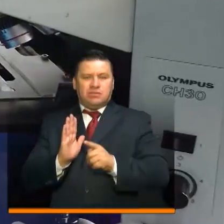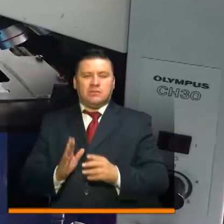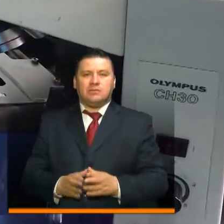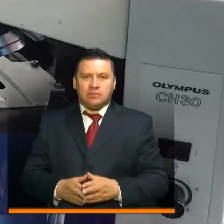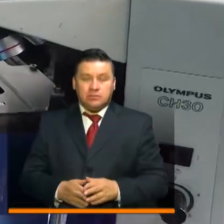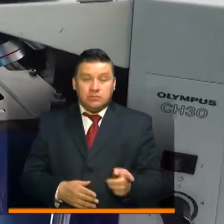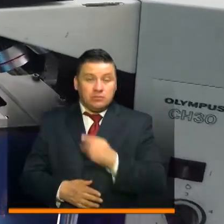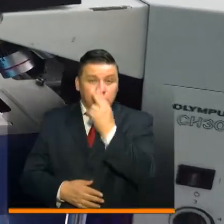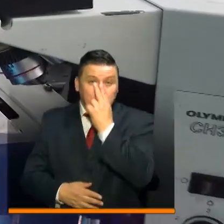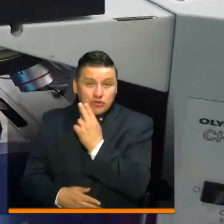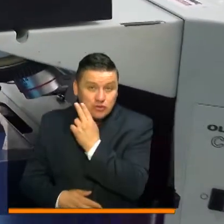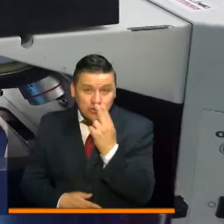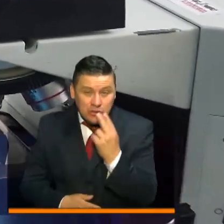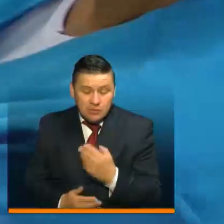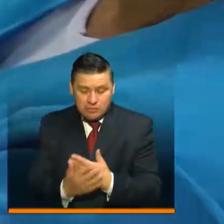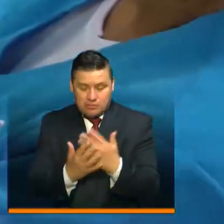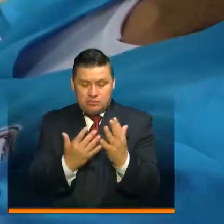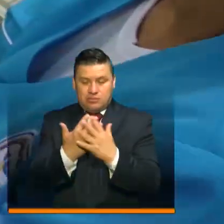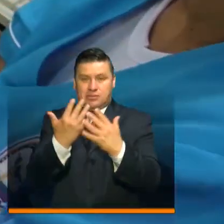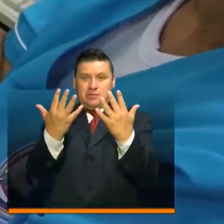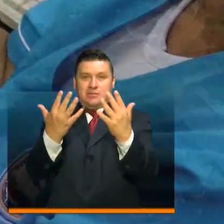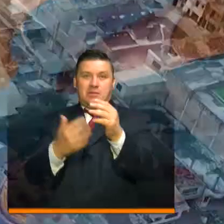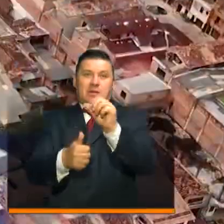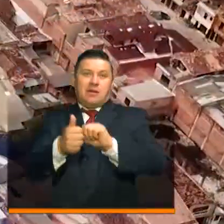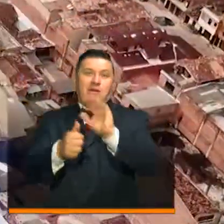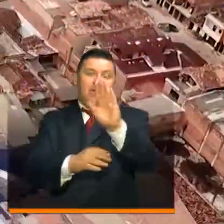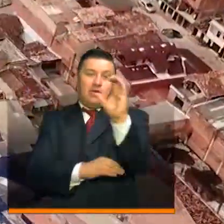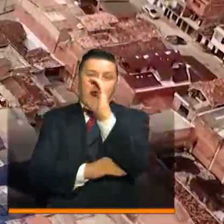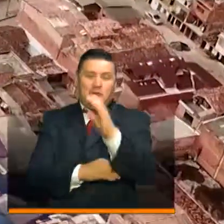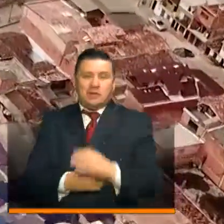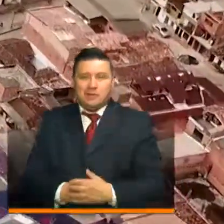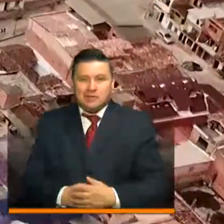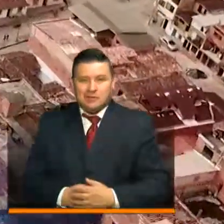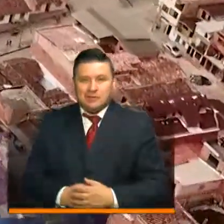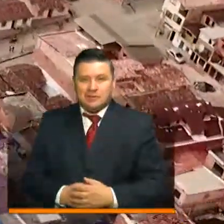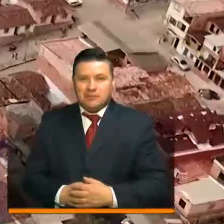El compromiso está en la mano de cada uno de los colombianos.